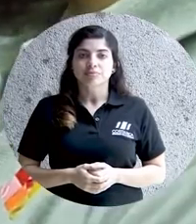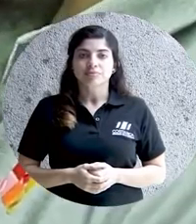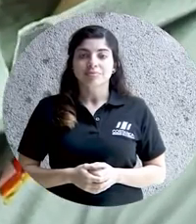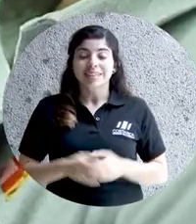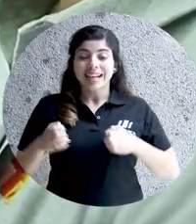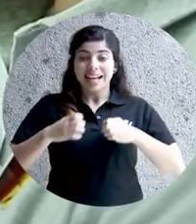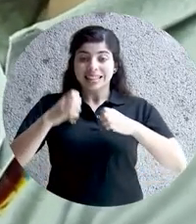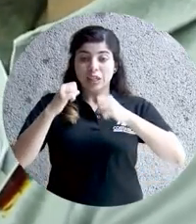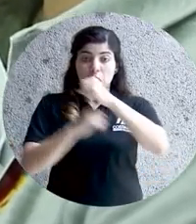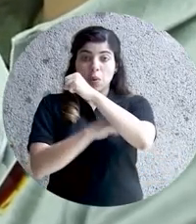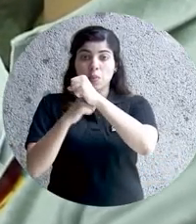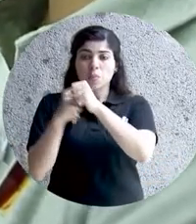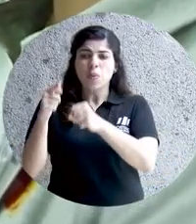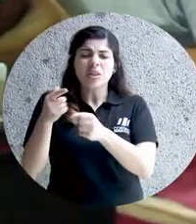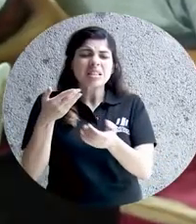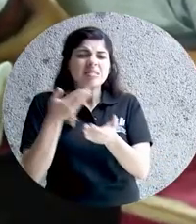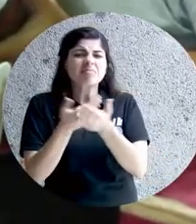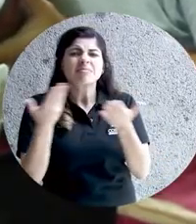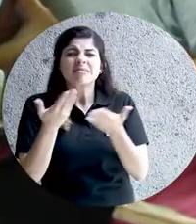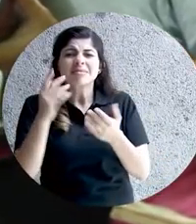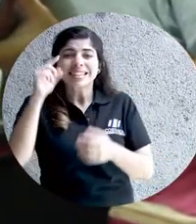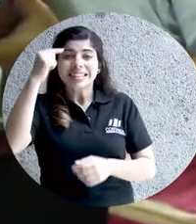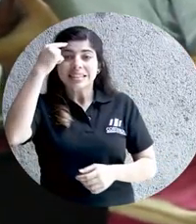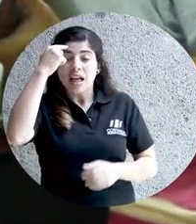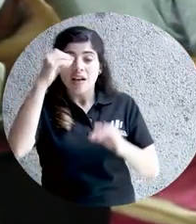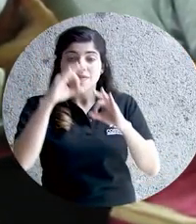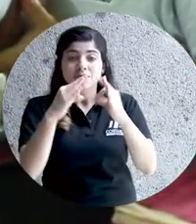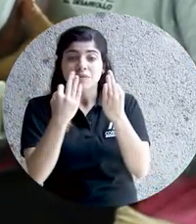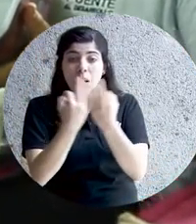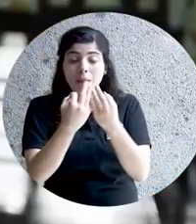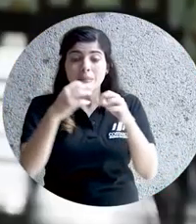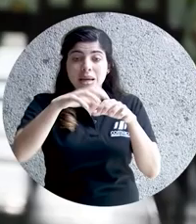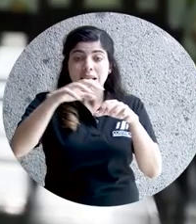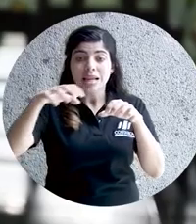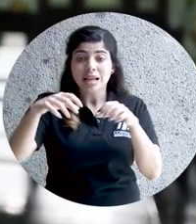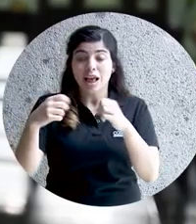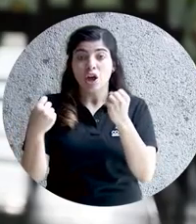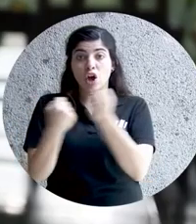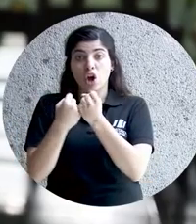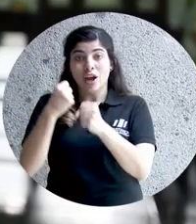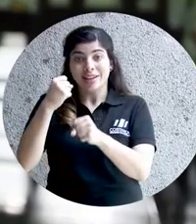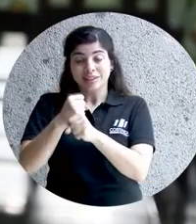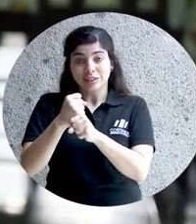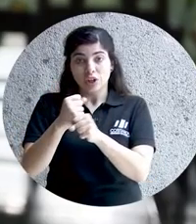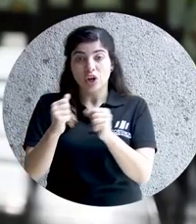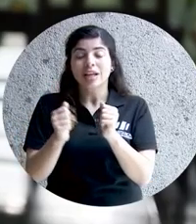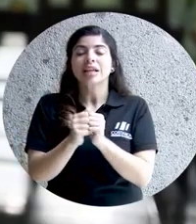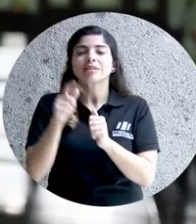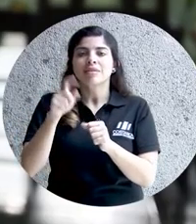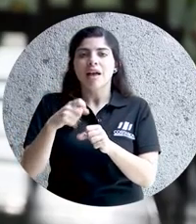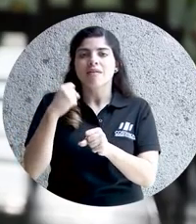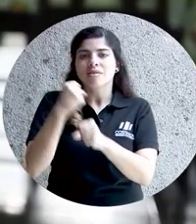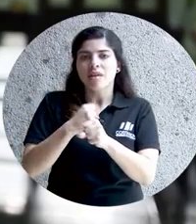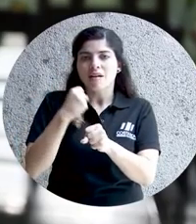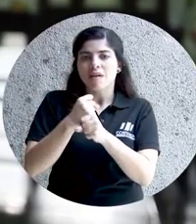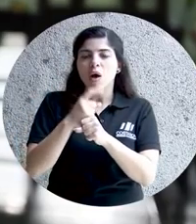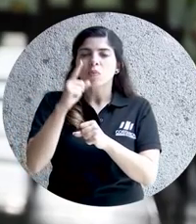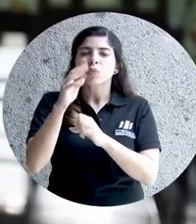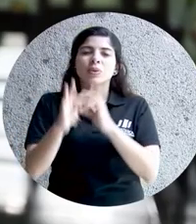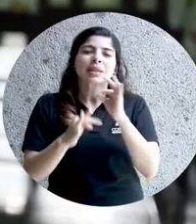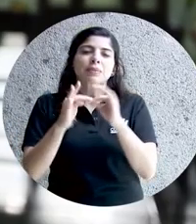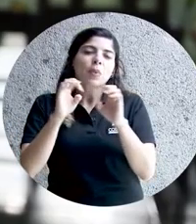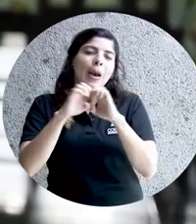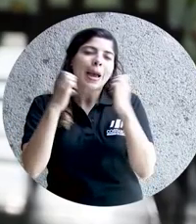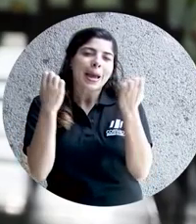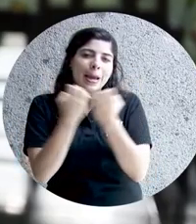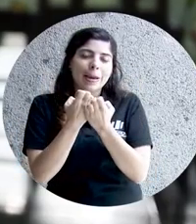La estrategia Puente lo que te plantea es que el Estado, la familia y nosotros los cogestores tenemos que trabajar como una especie